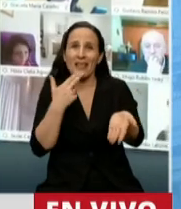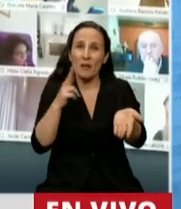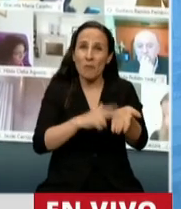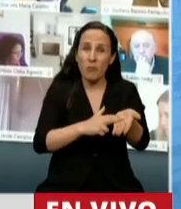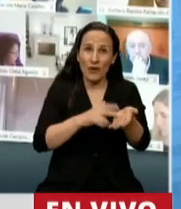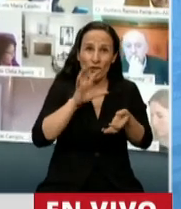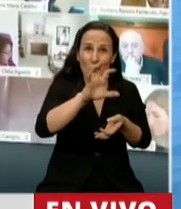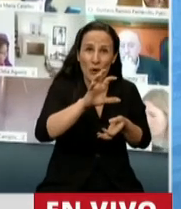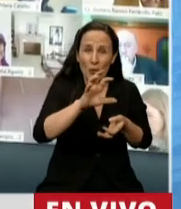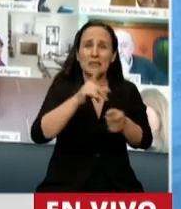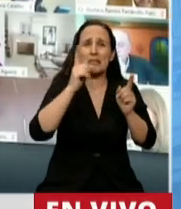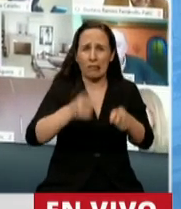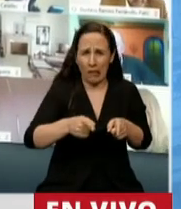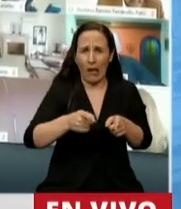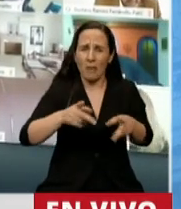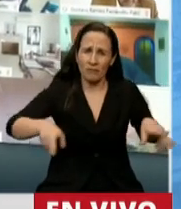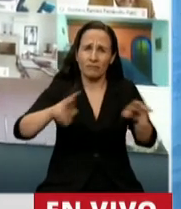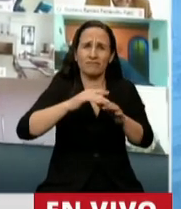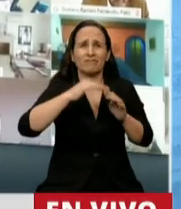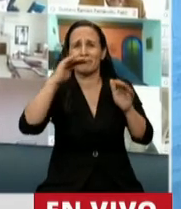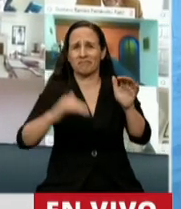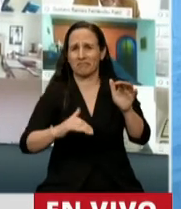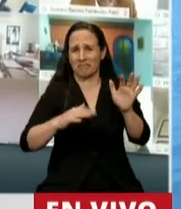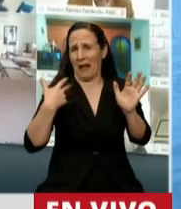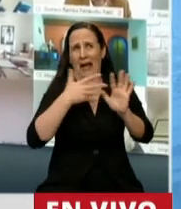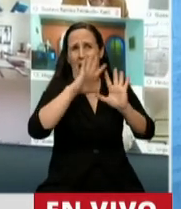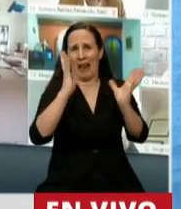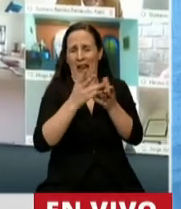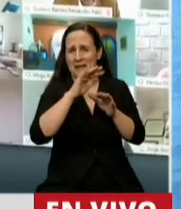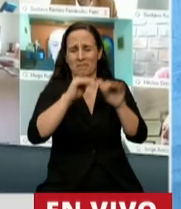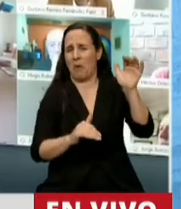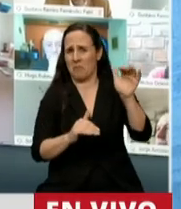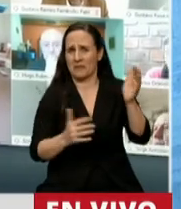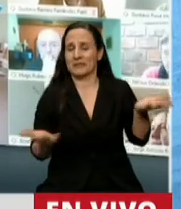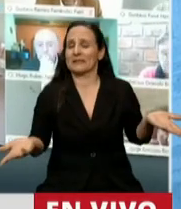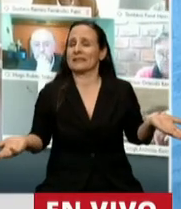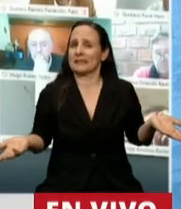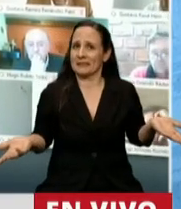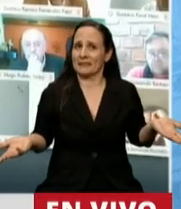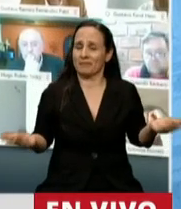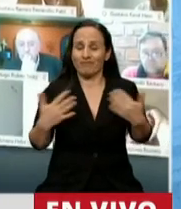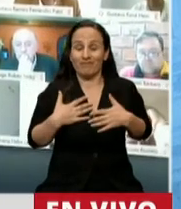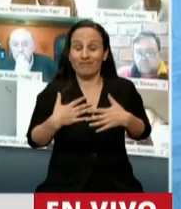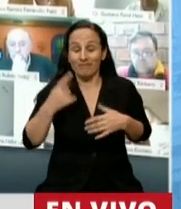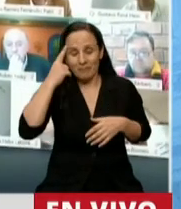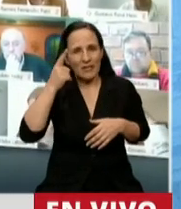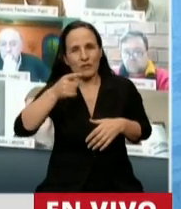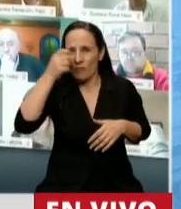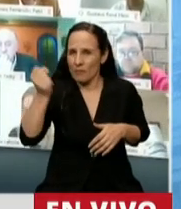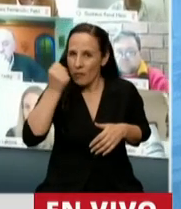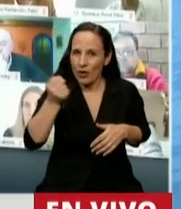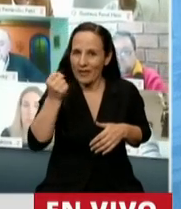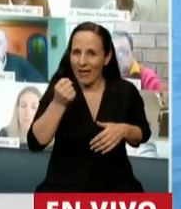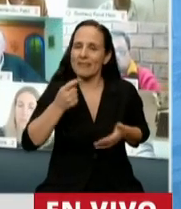un 17,19% en términos generales. Por ello, es que considero muy oportuna la decisión política